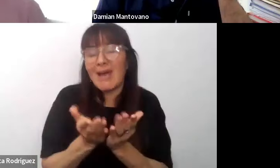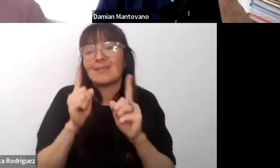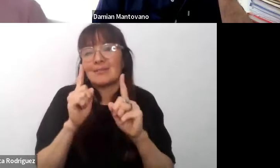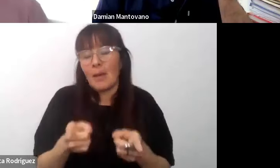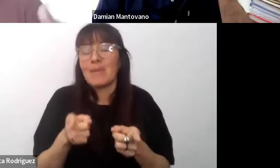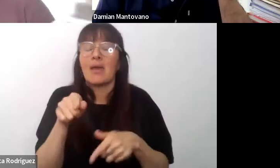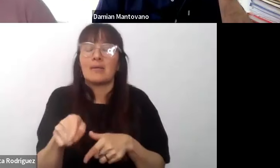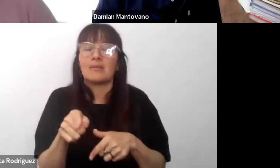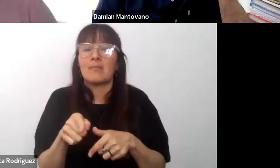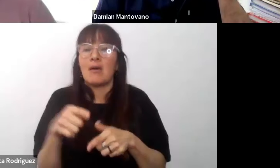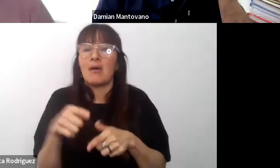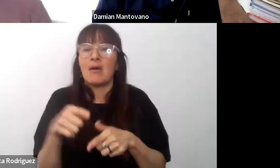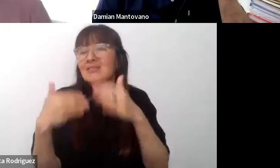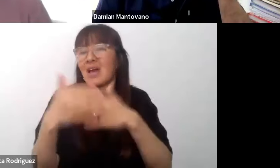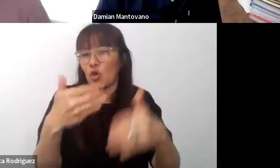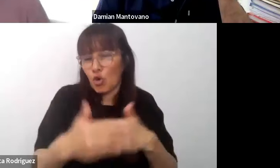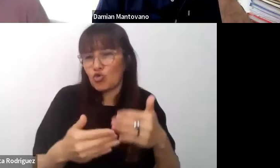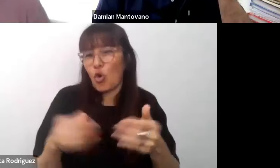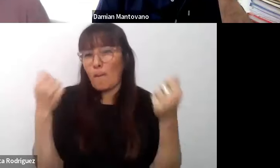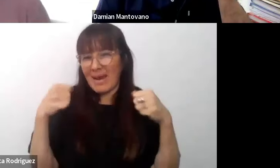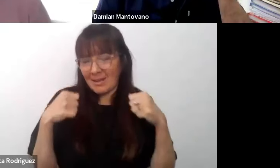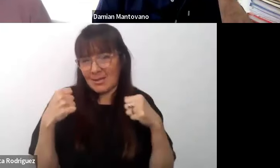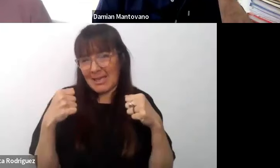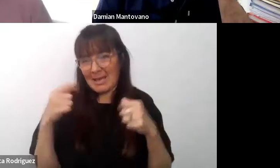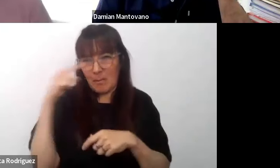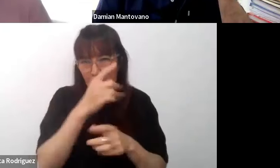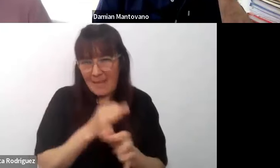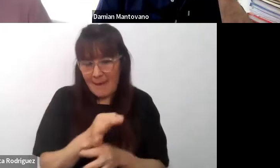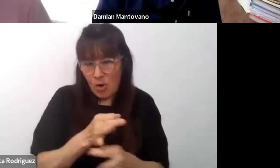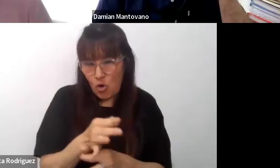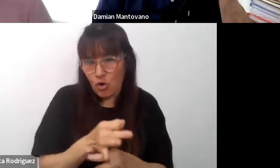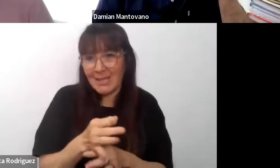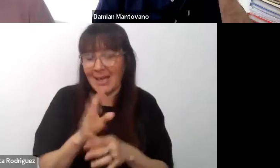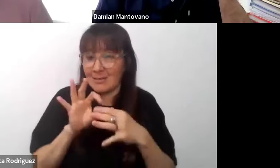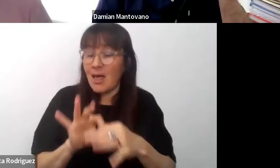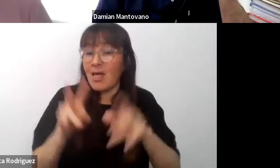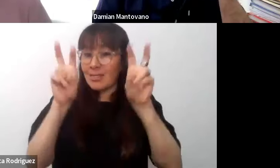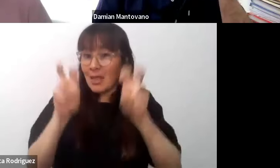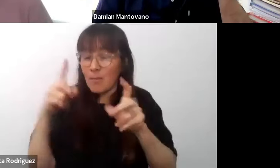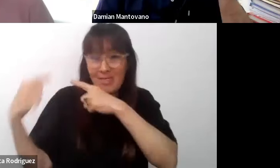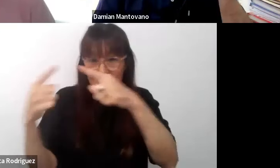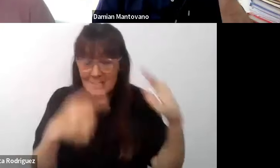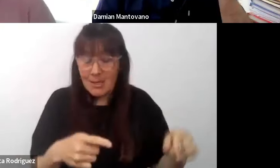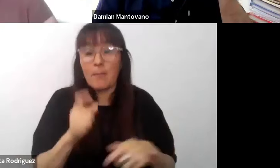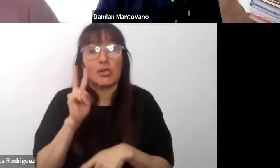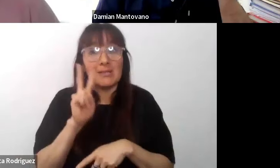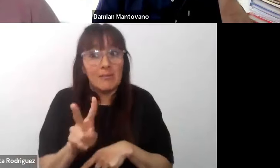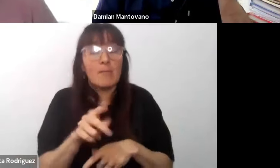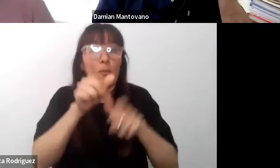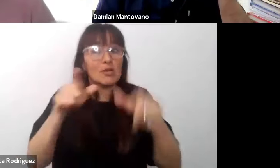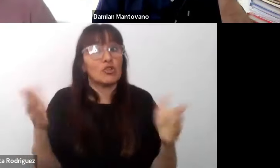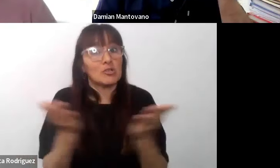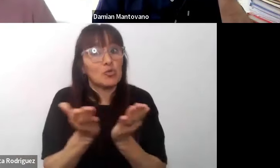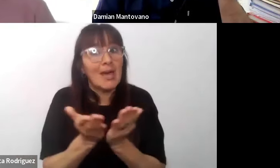pedagógicas para intentar tomar en cuenta la diversidad porque si hay estudiantes muy muy diferentes que necesitan cosas